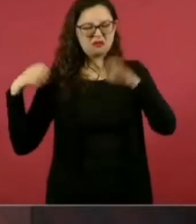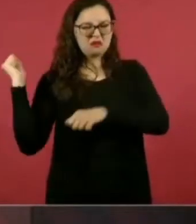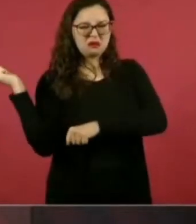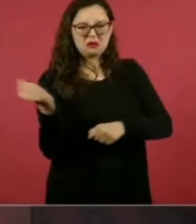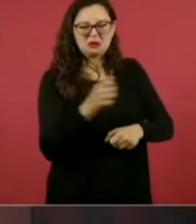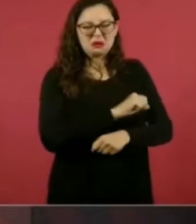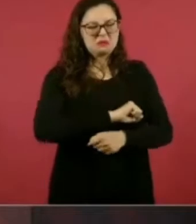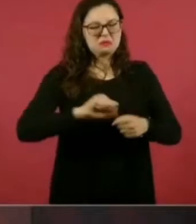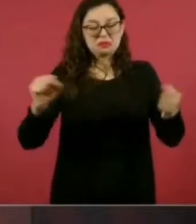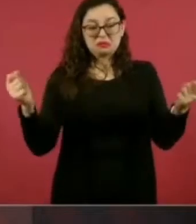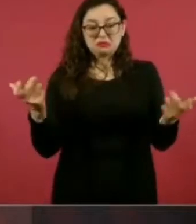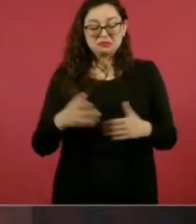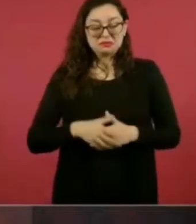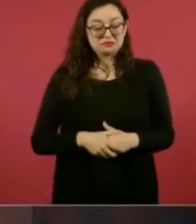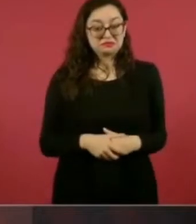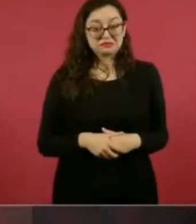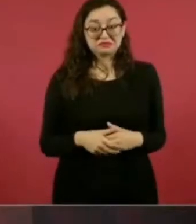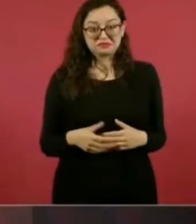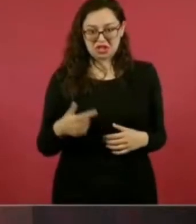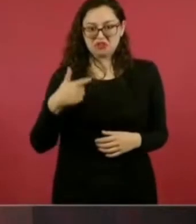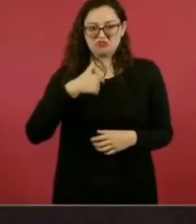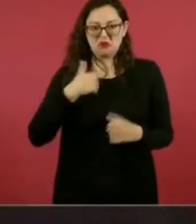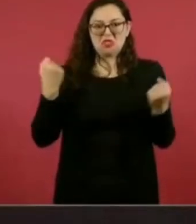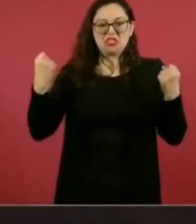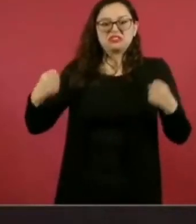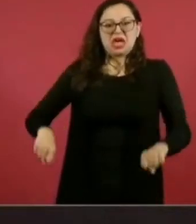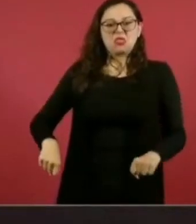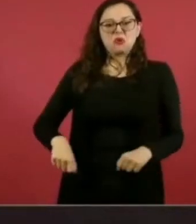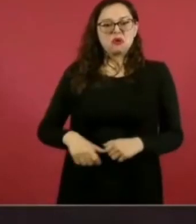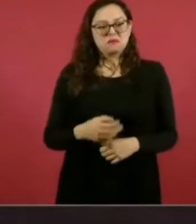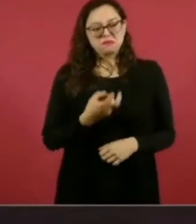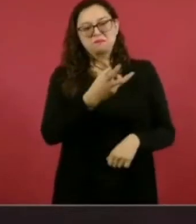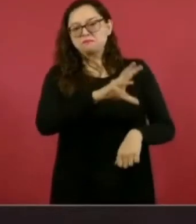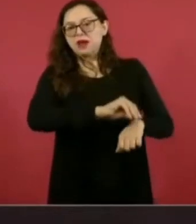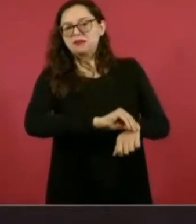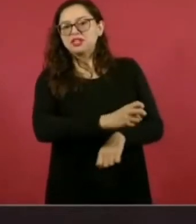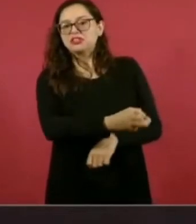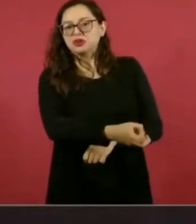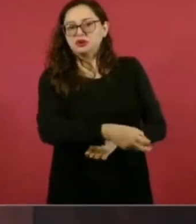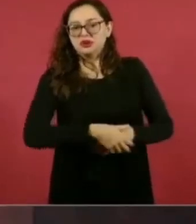Si se tratara de una dictadura, imagínense.